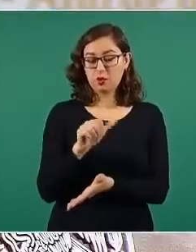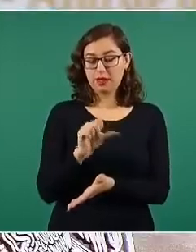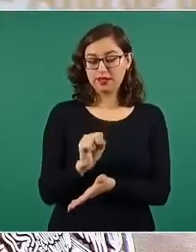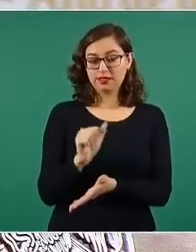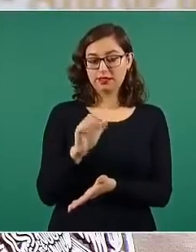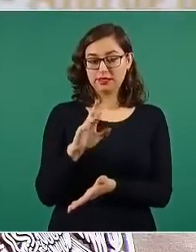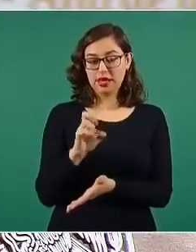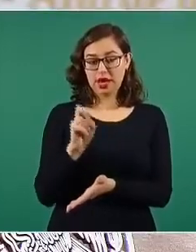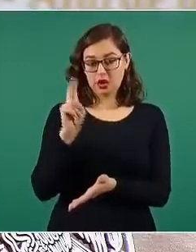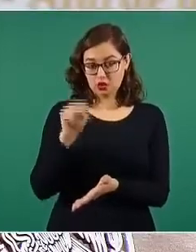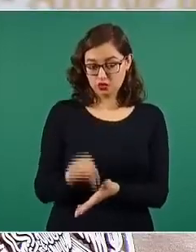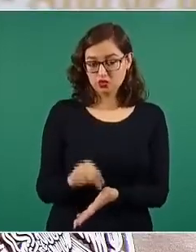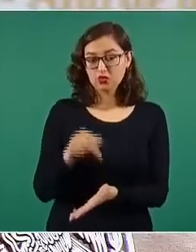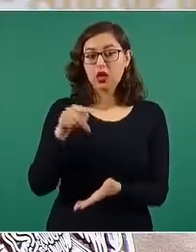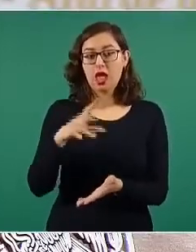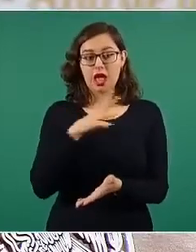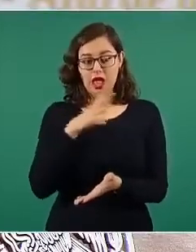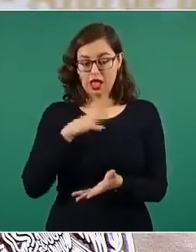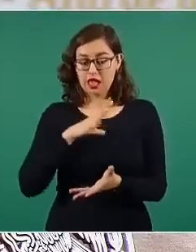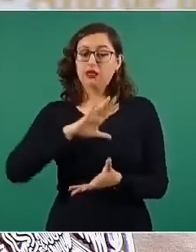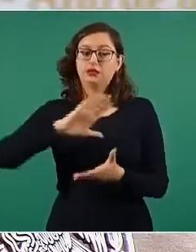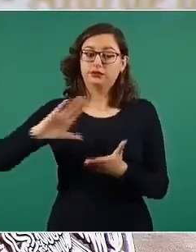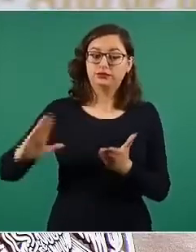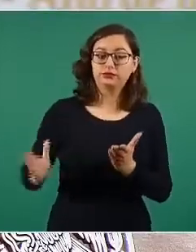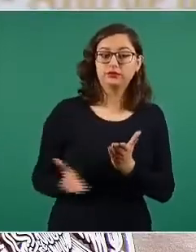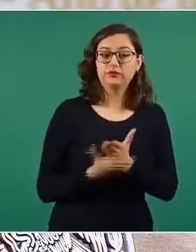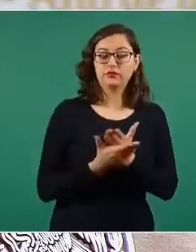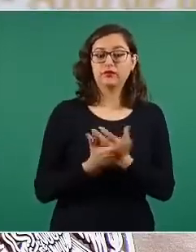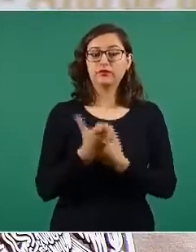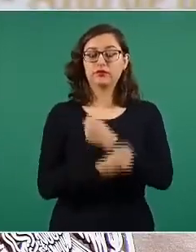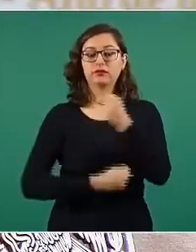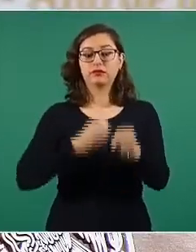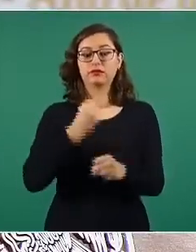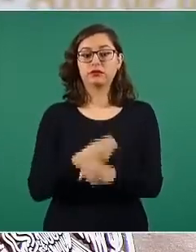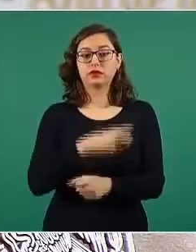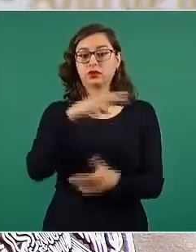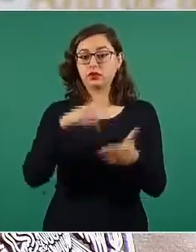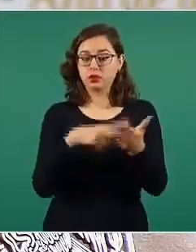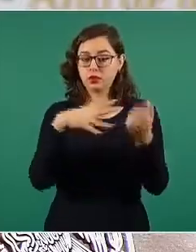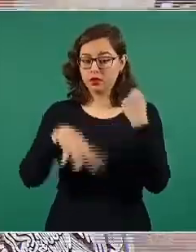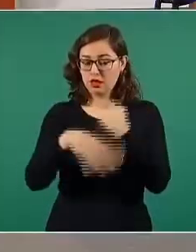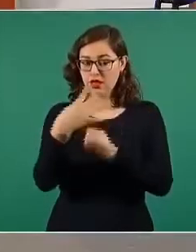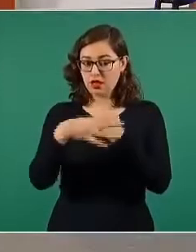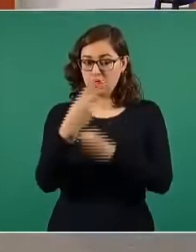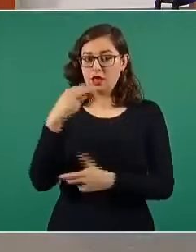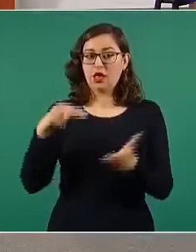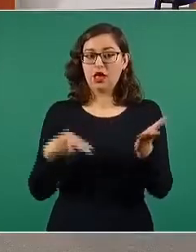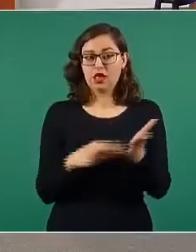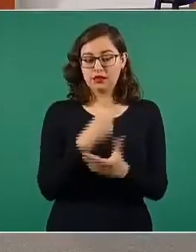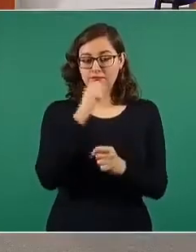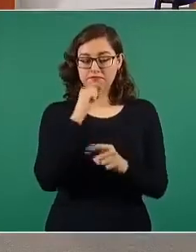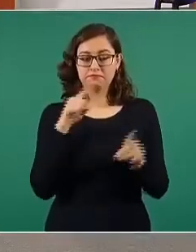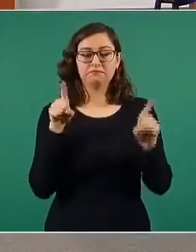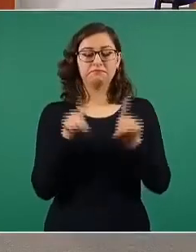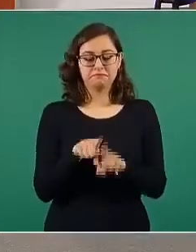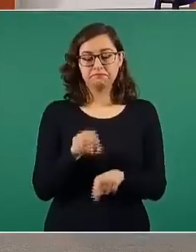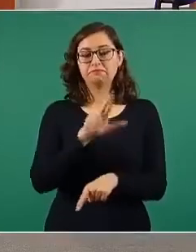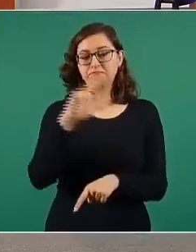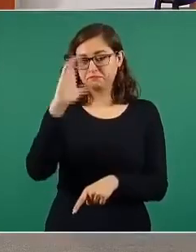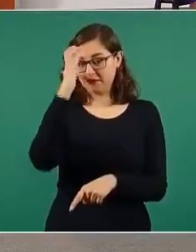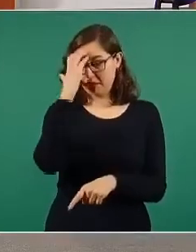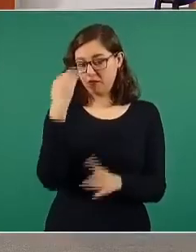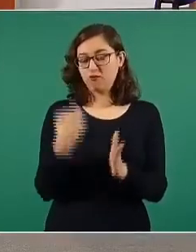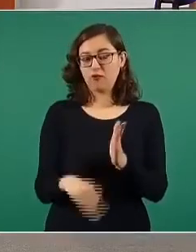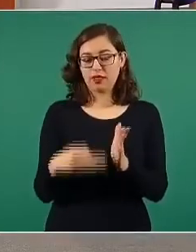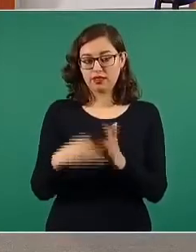Hay un anexo técnico firmado en el año 2014 y un reconocimiento de adeudo por 145 millones de